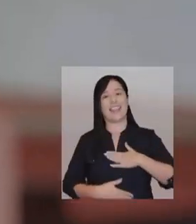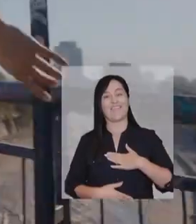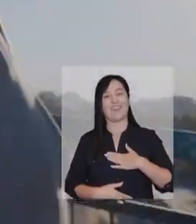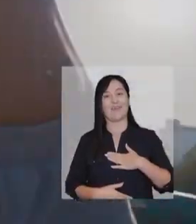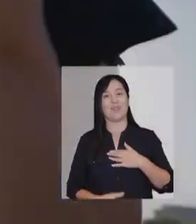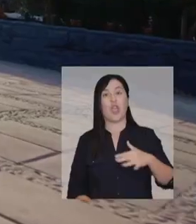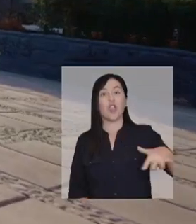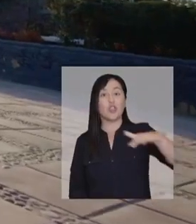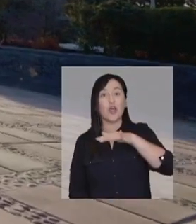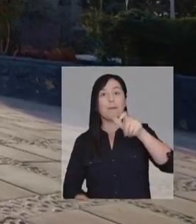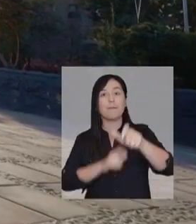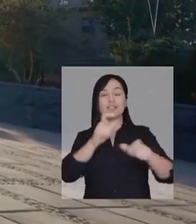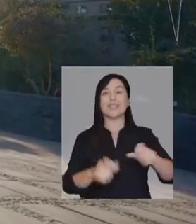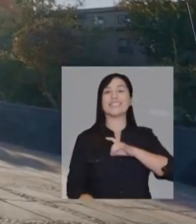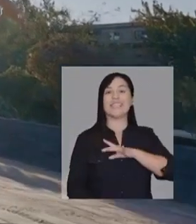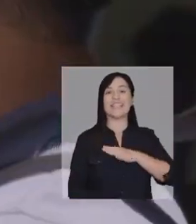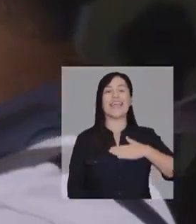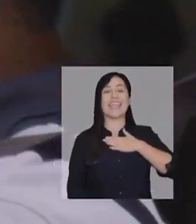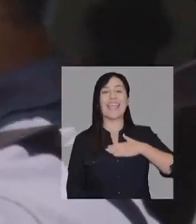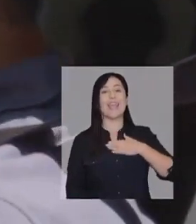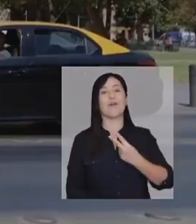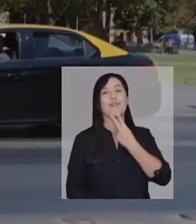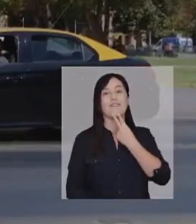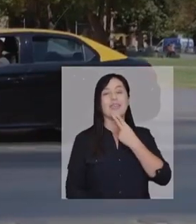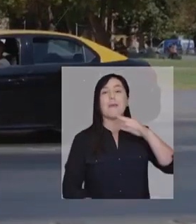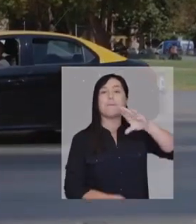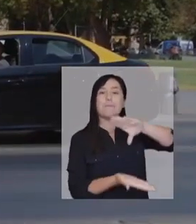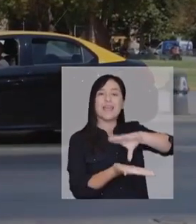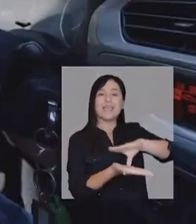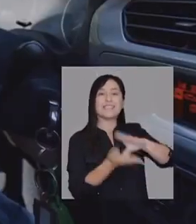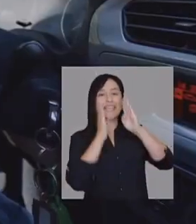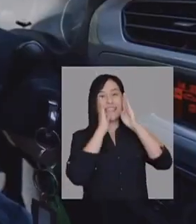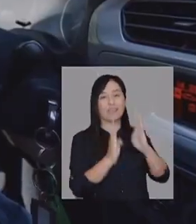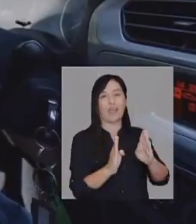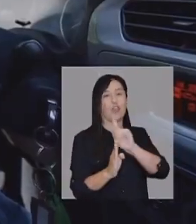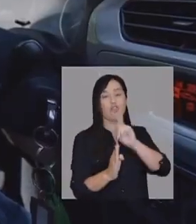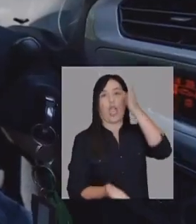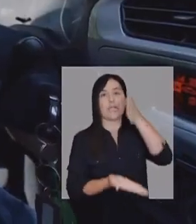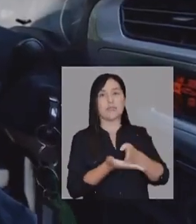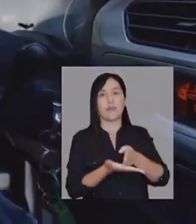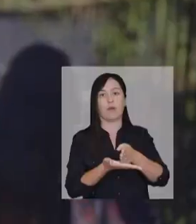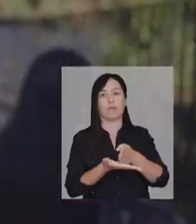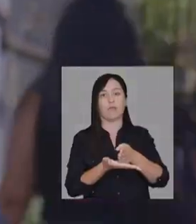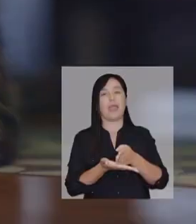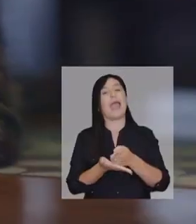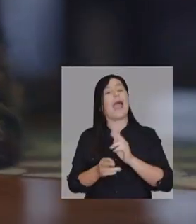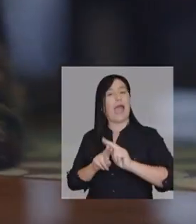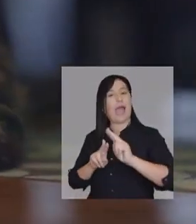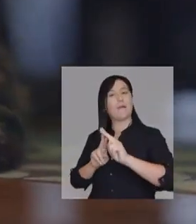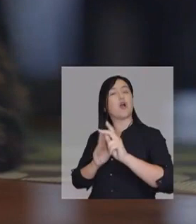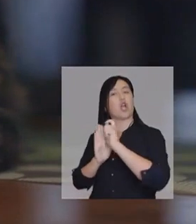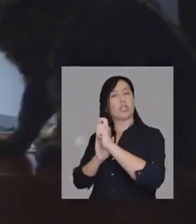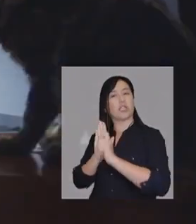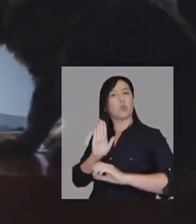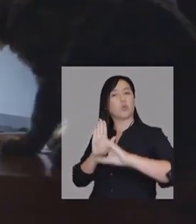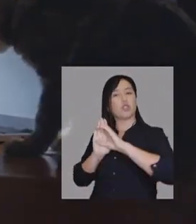¿Ganó el alivio? Ganamos todos los chilenos que queremos vivir en un país centrado, no en país de extremos. Ganó la posibilidad de